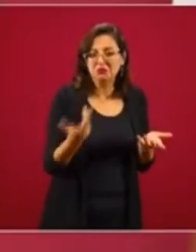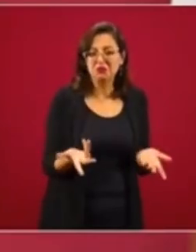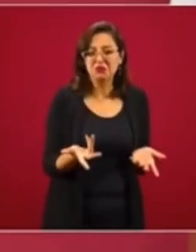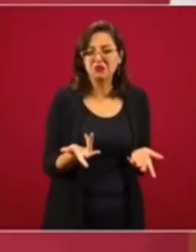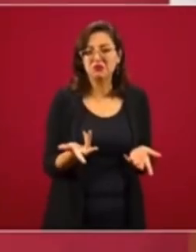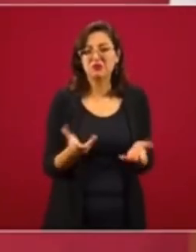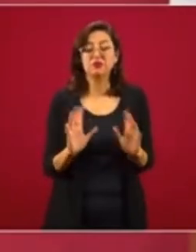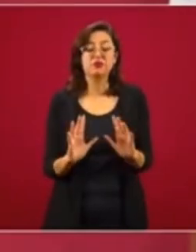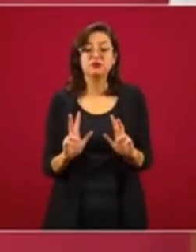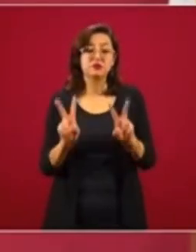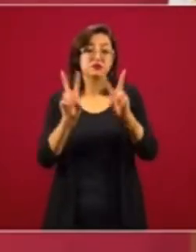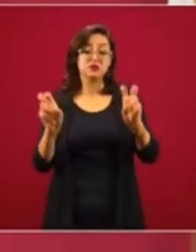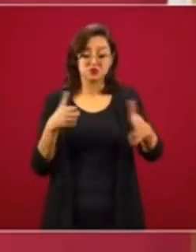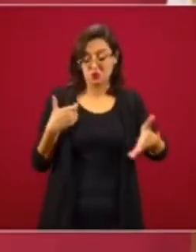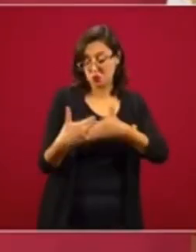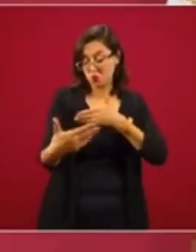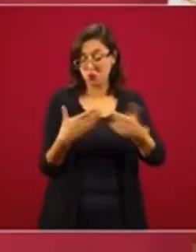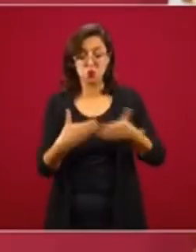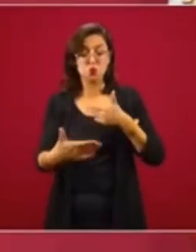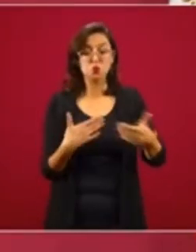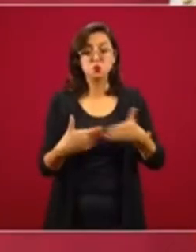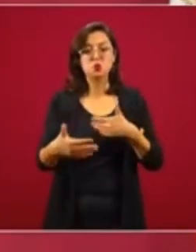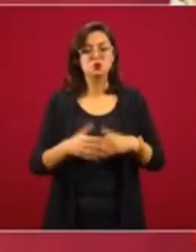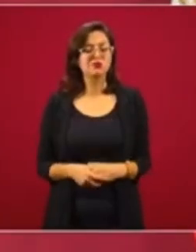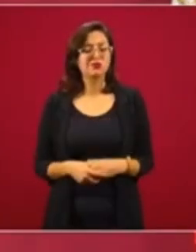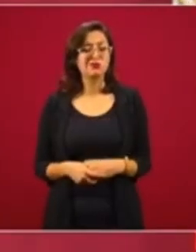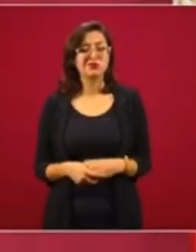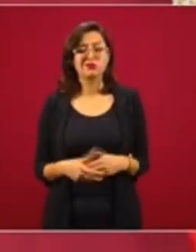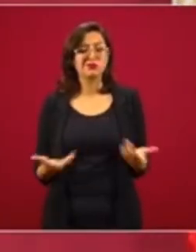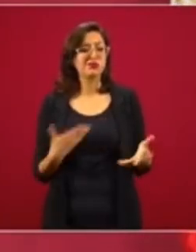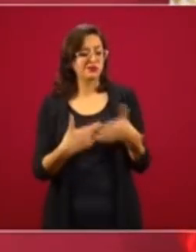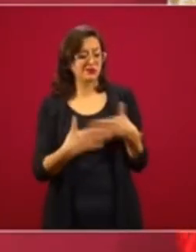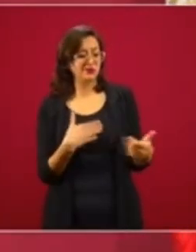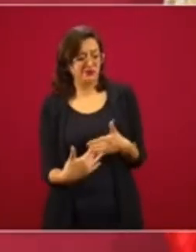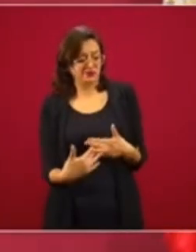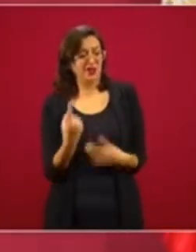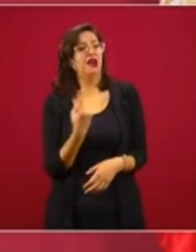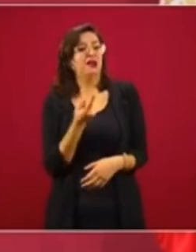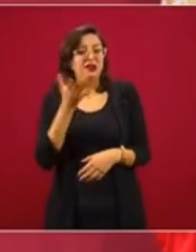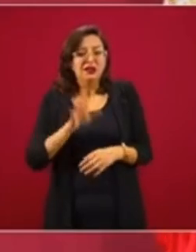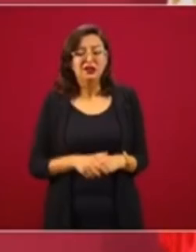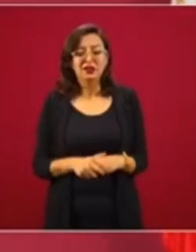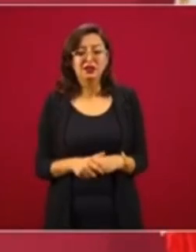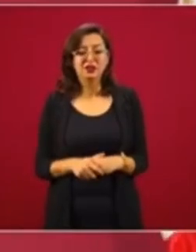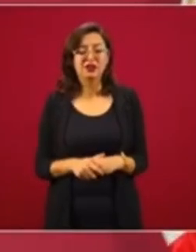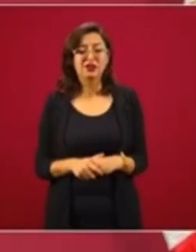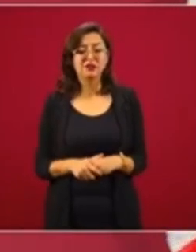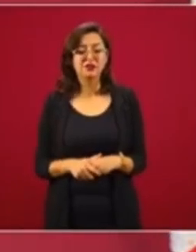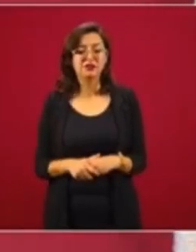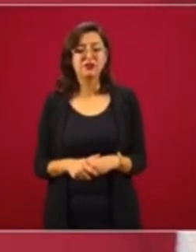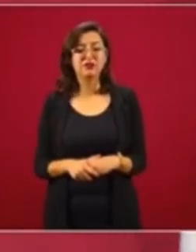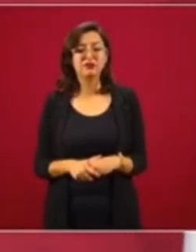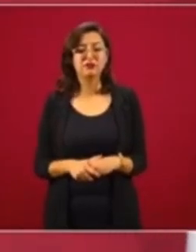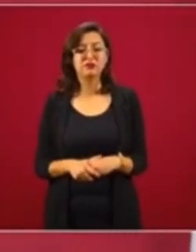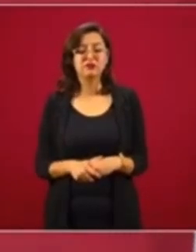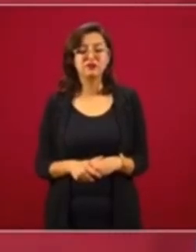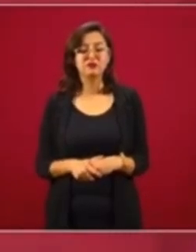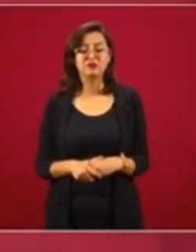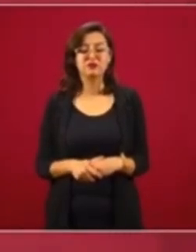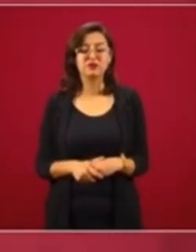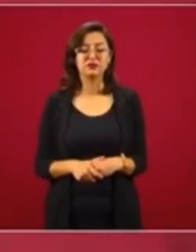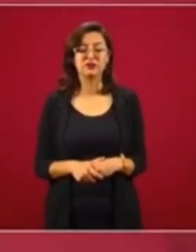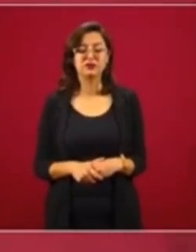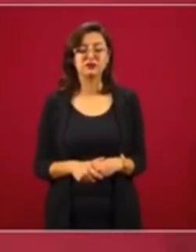Es como la modernidad. ¿Qué me puede significar si puede ser